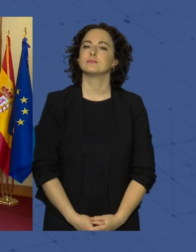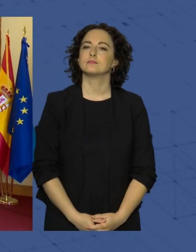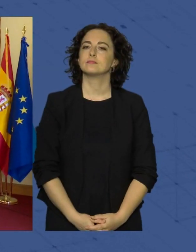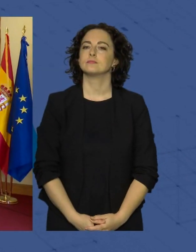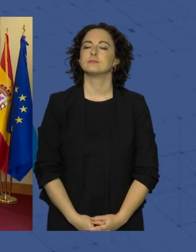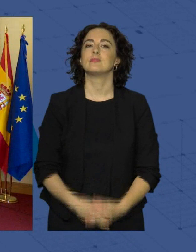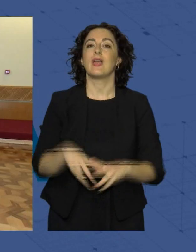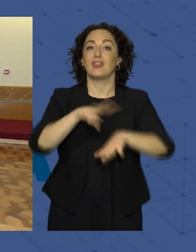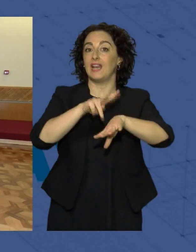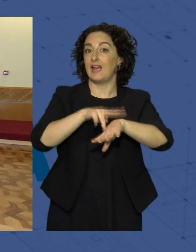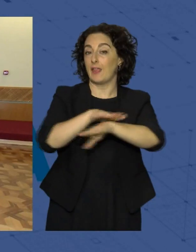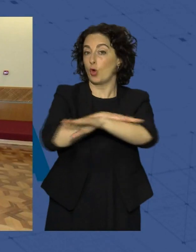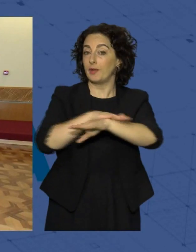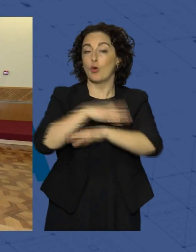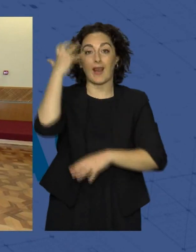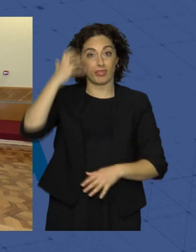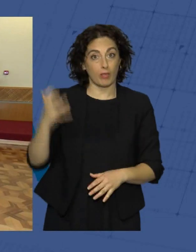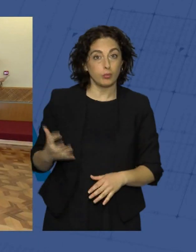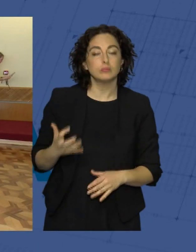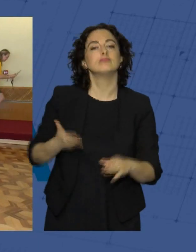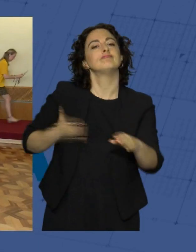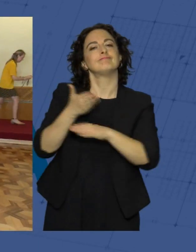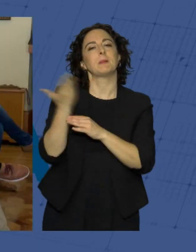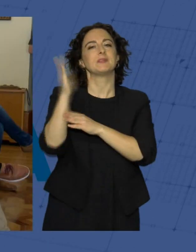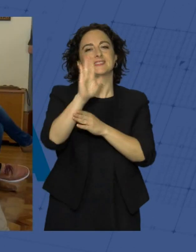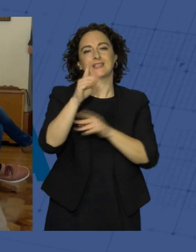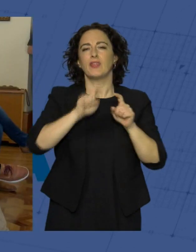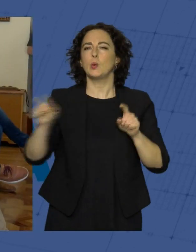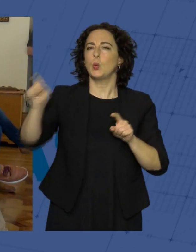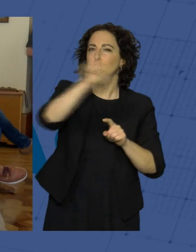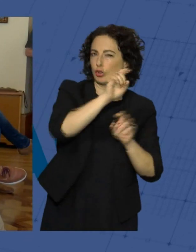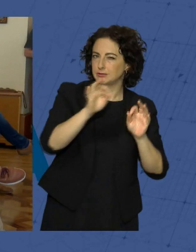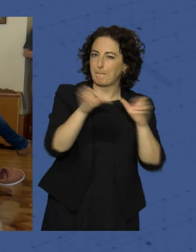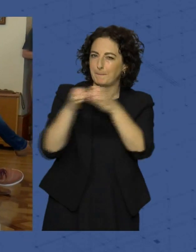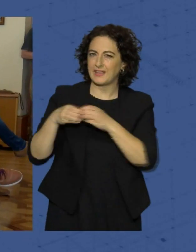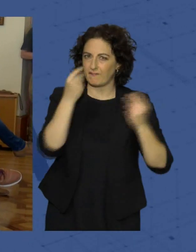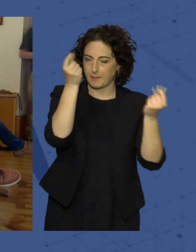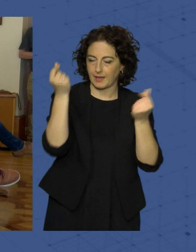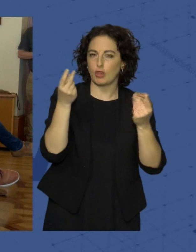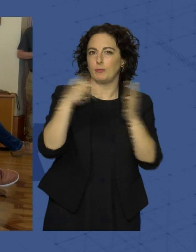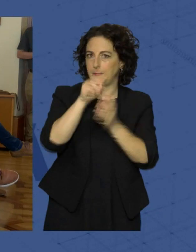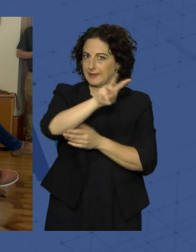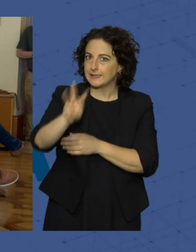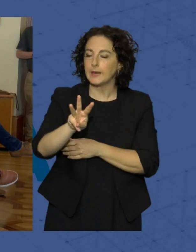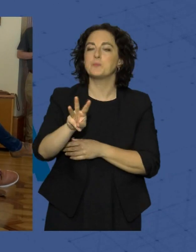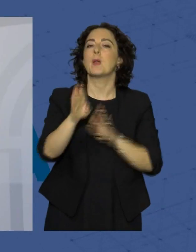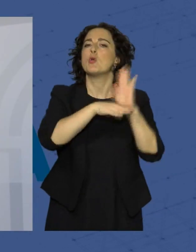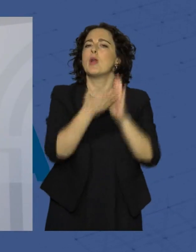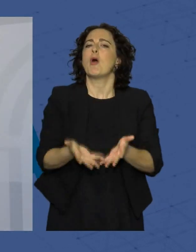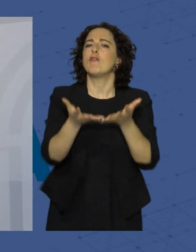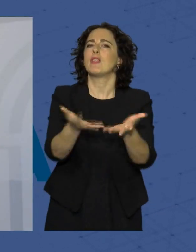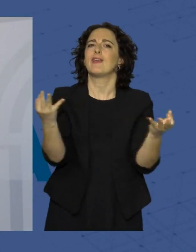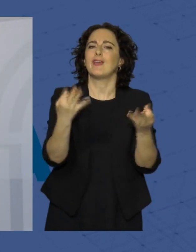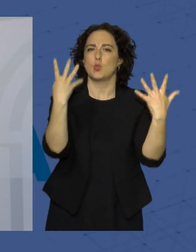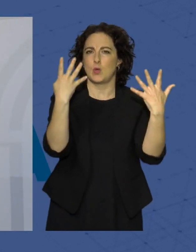La delegada del Gobierno, Arantza Azumartín, ha asistido a la presentación del Circuito Andaluz de Peñas Flamencas 2023. El programa ofrece en esta edición